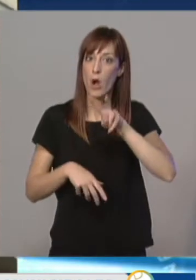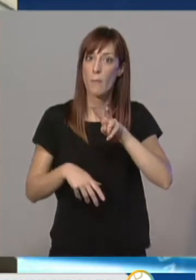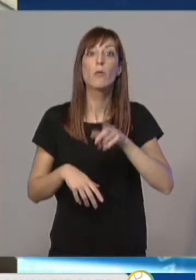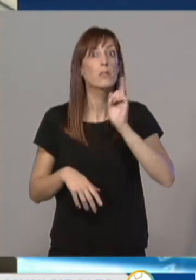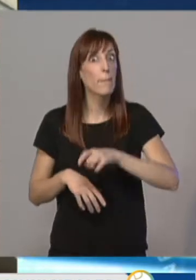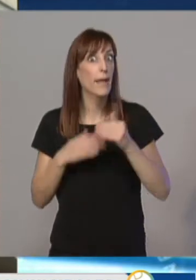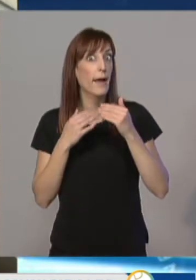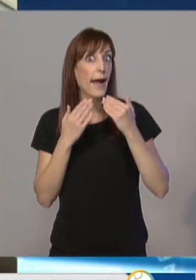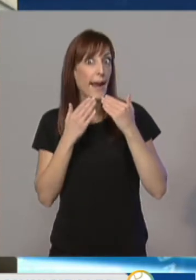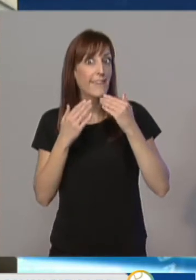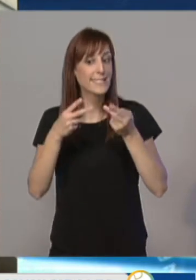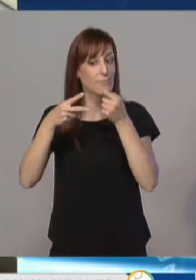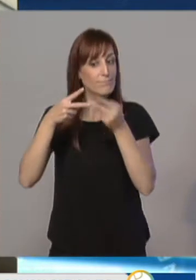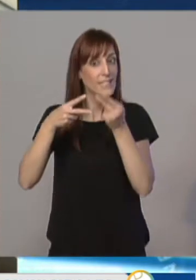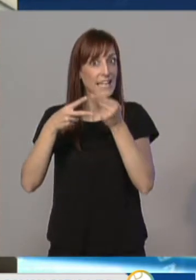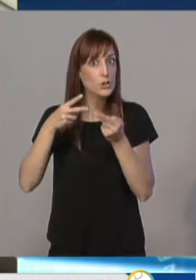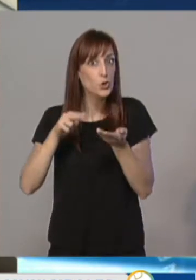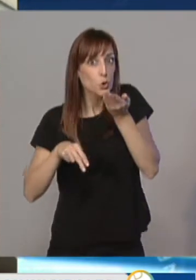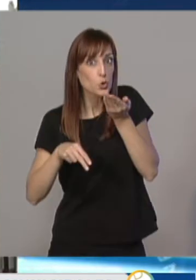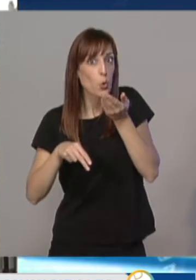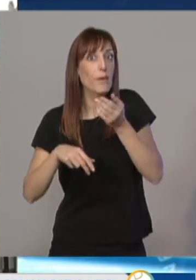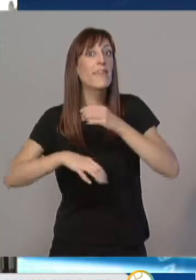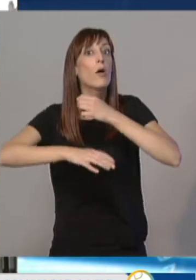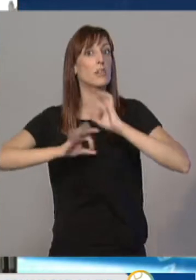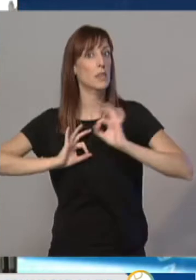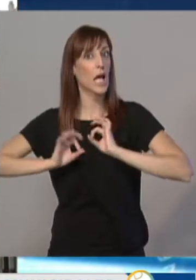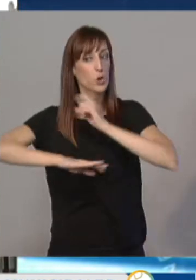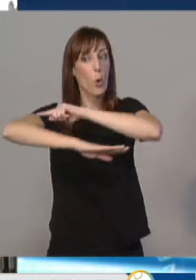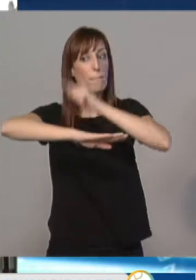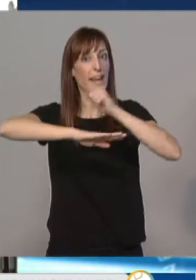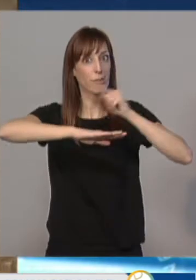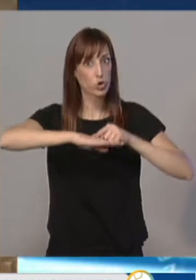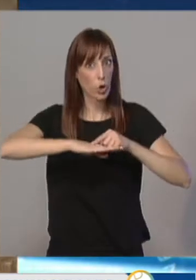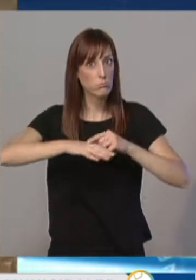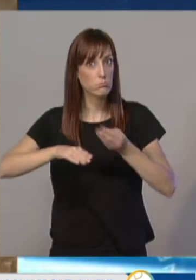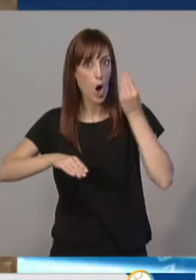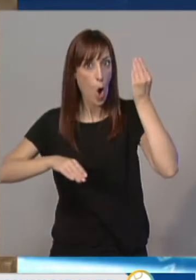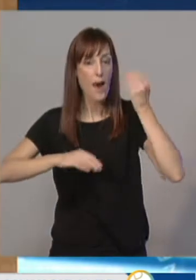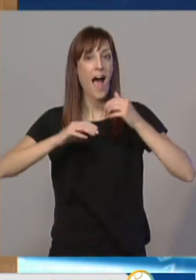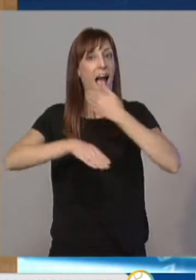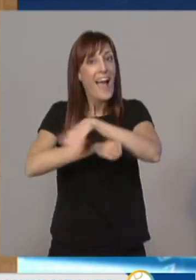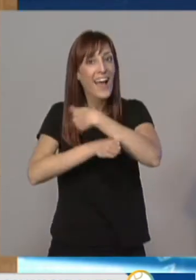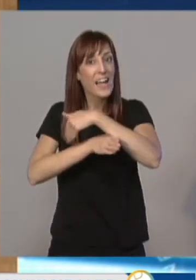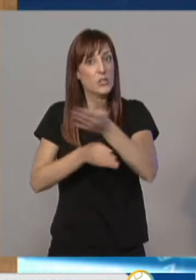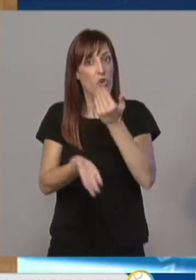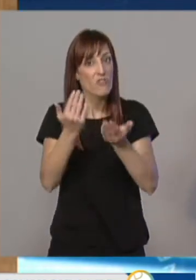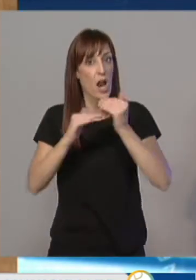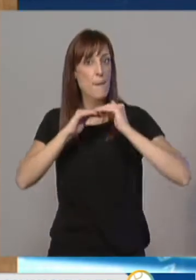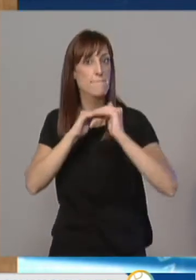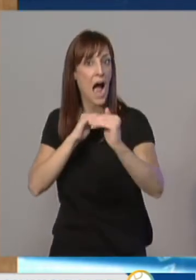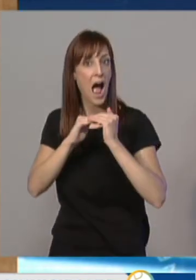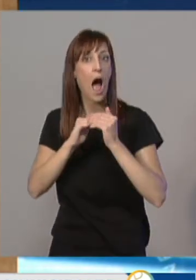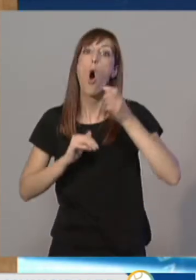proyectos en la ciudad... ...como la ampliación del Teatro Bretón, la mejora del asfaltado de varias calles o la apertura del CCR. La